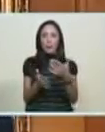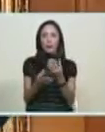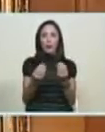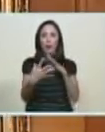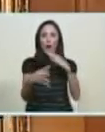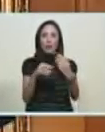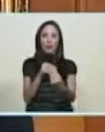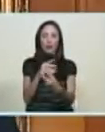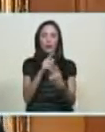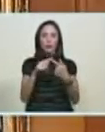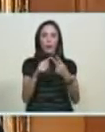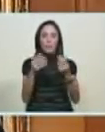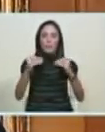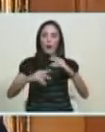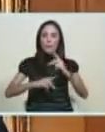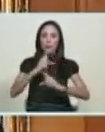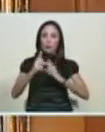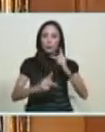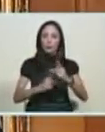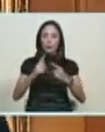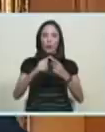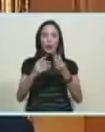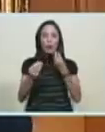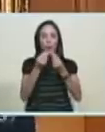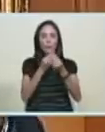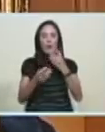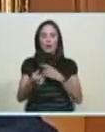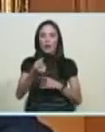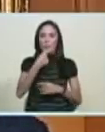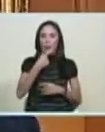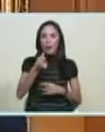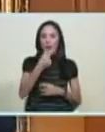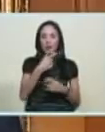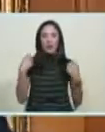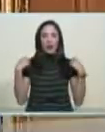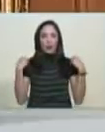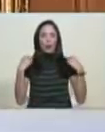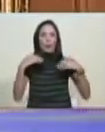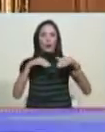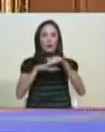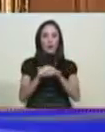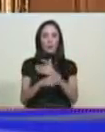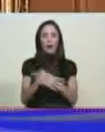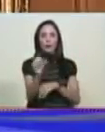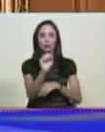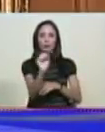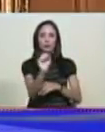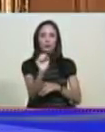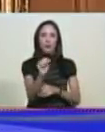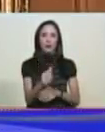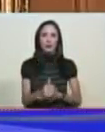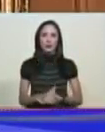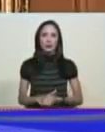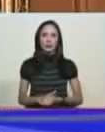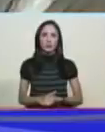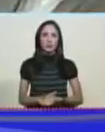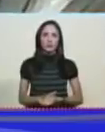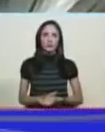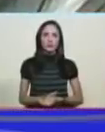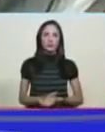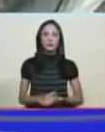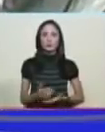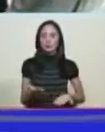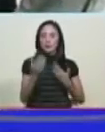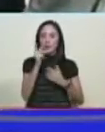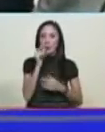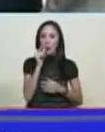la producción de alimentos de medicamentos de ropa de zapatos de vehículos ministro